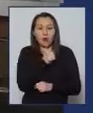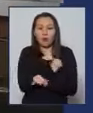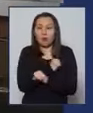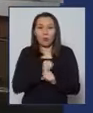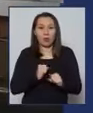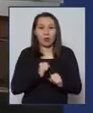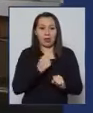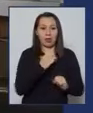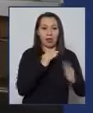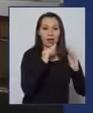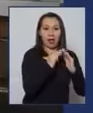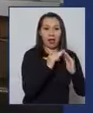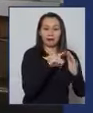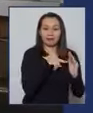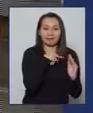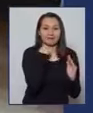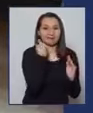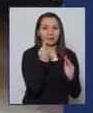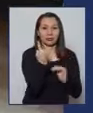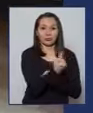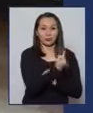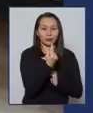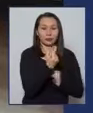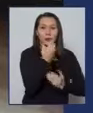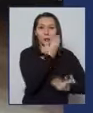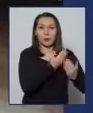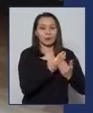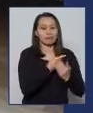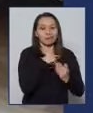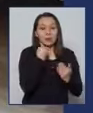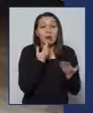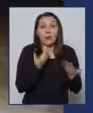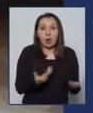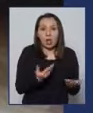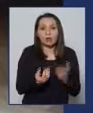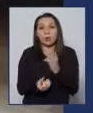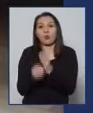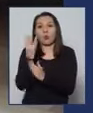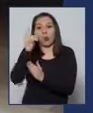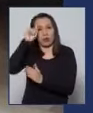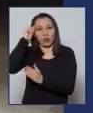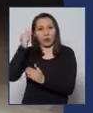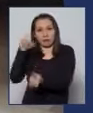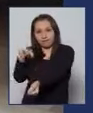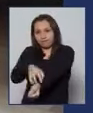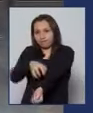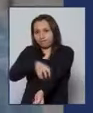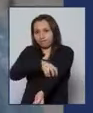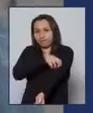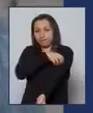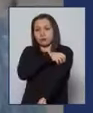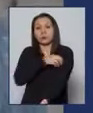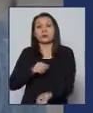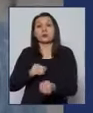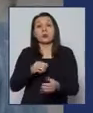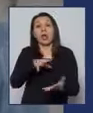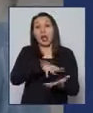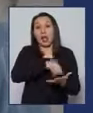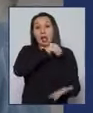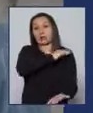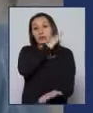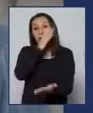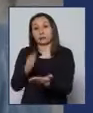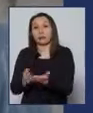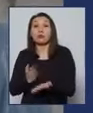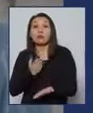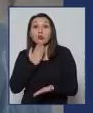en su hogar para poder realizar este aislamiento. Y es por eso que hemos implementado a lo largo de todo nuestro país, de Arica a Punta